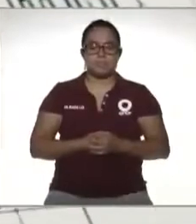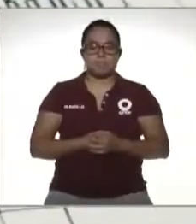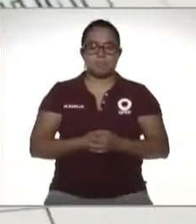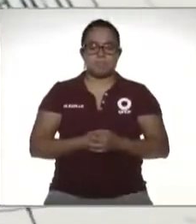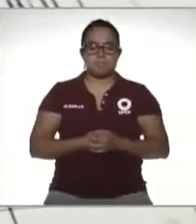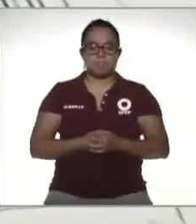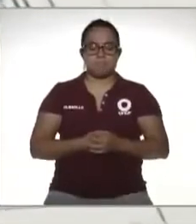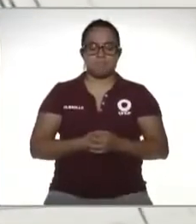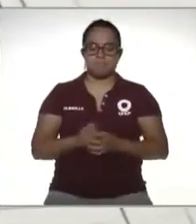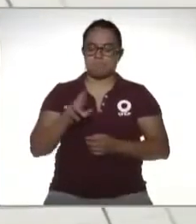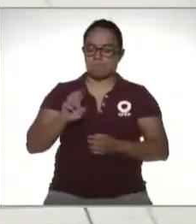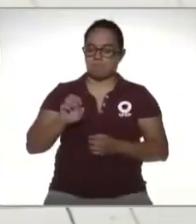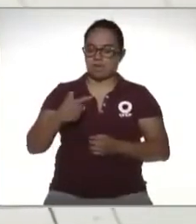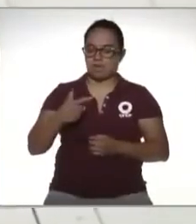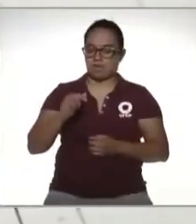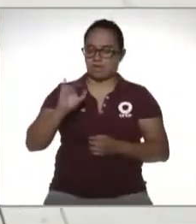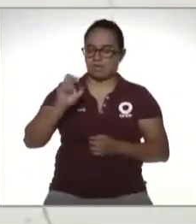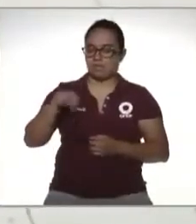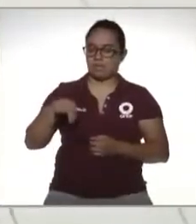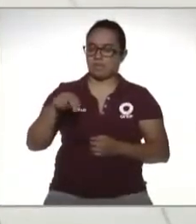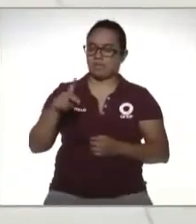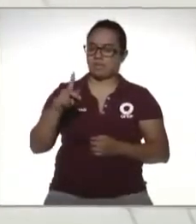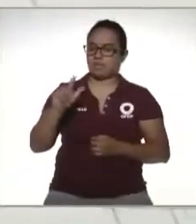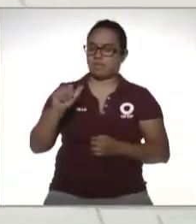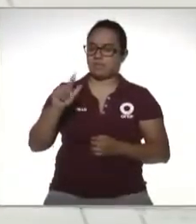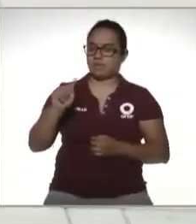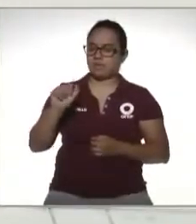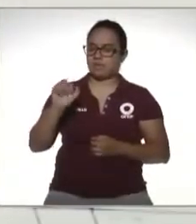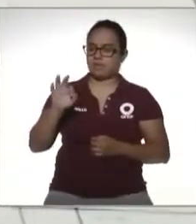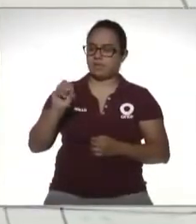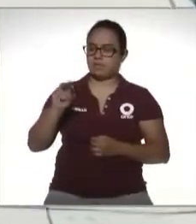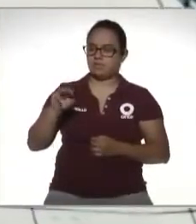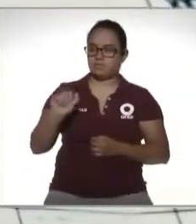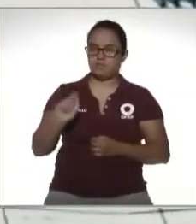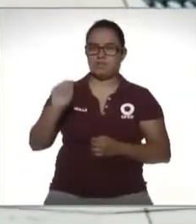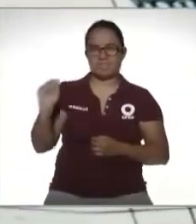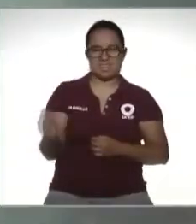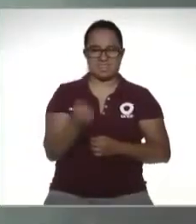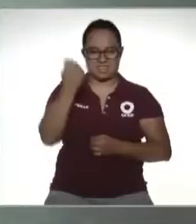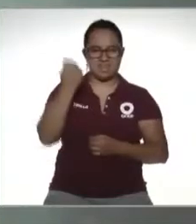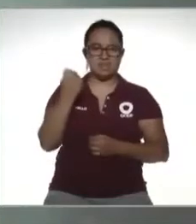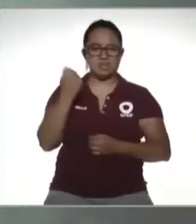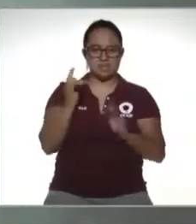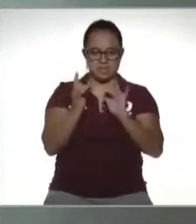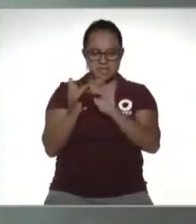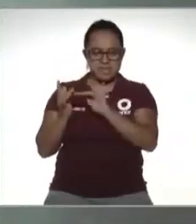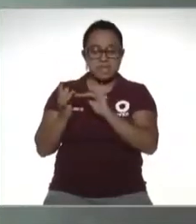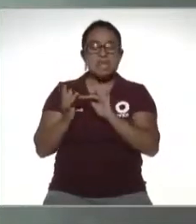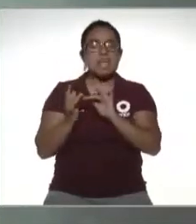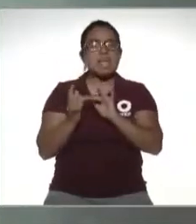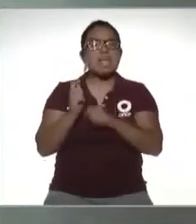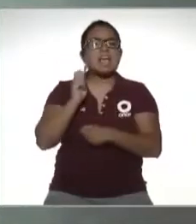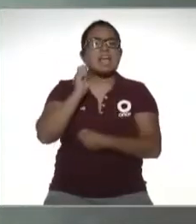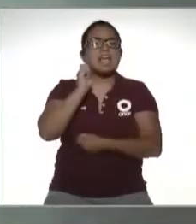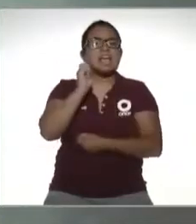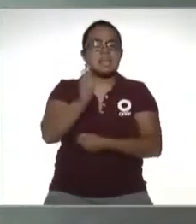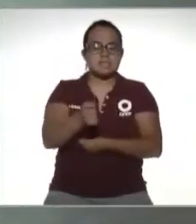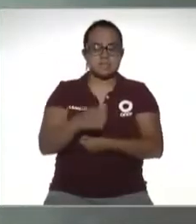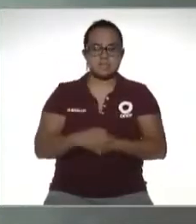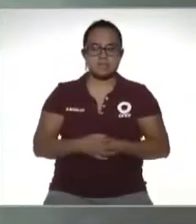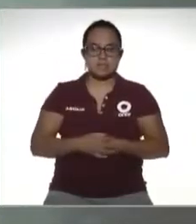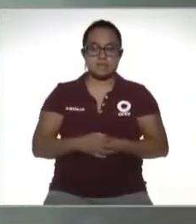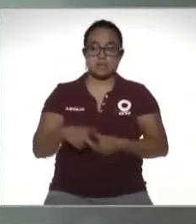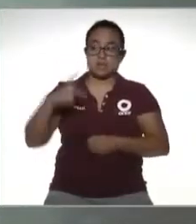el régimen de plataformas tecnológicas de servicios digitales consiste en grabar